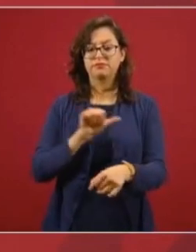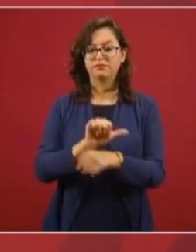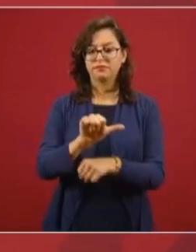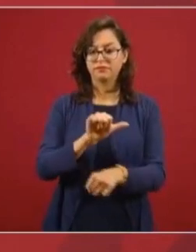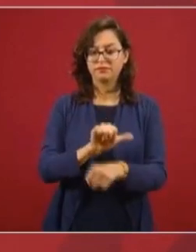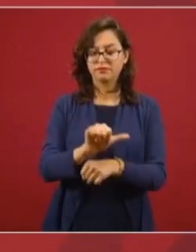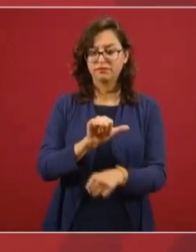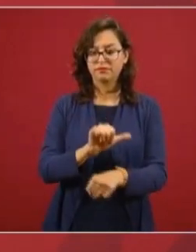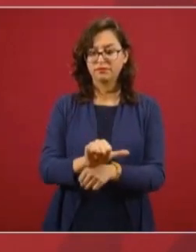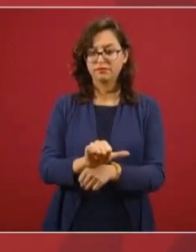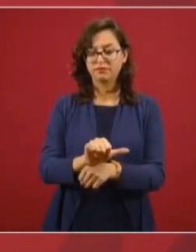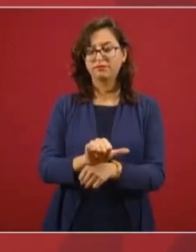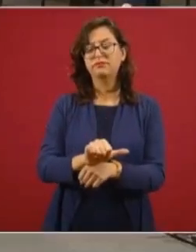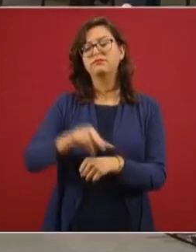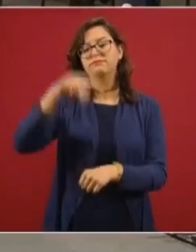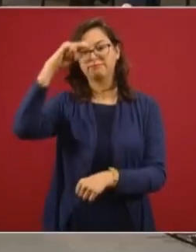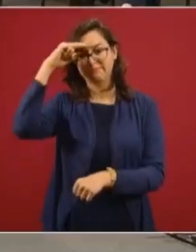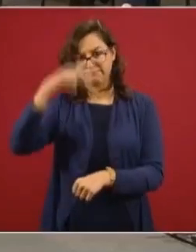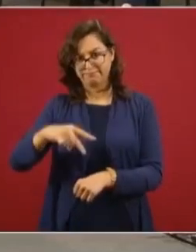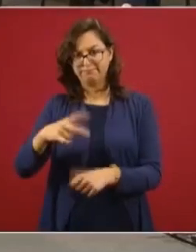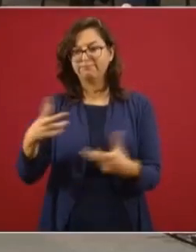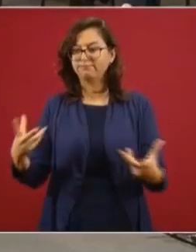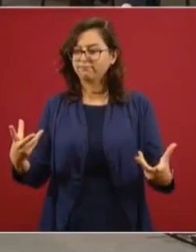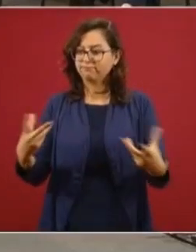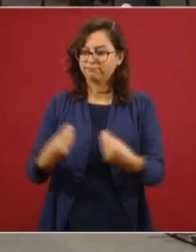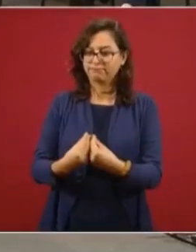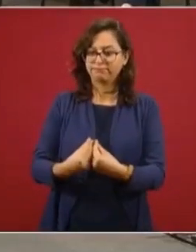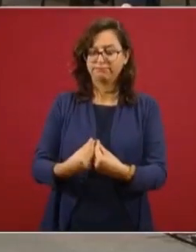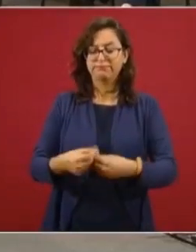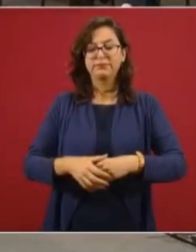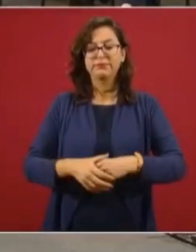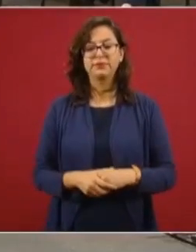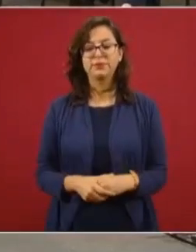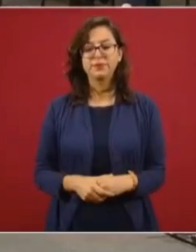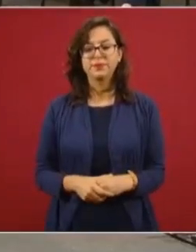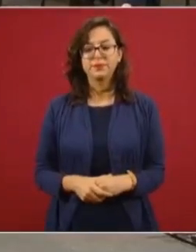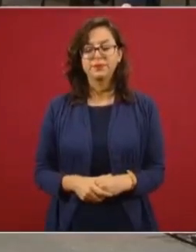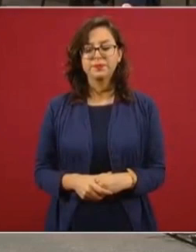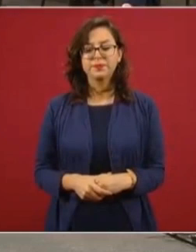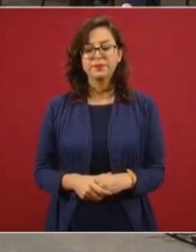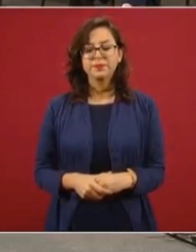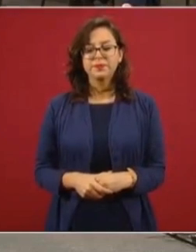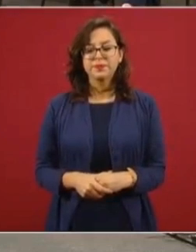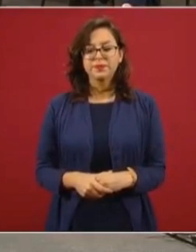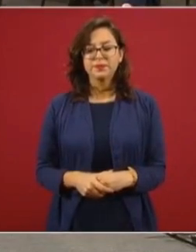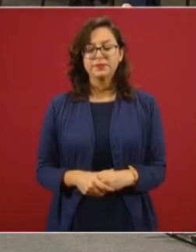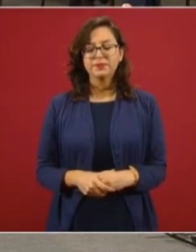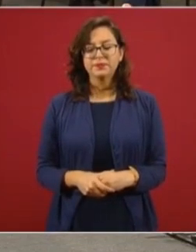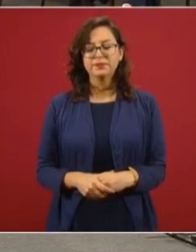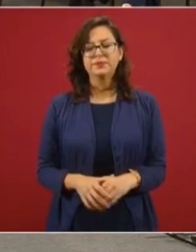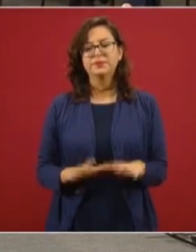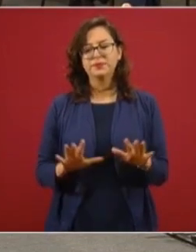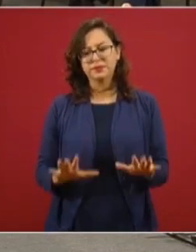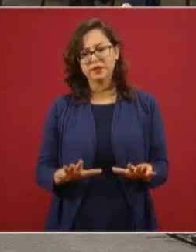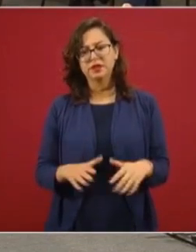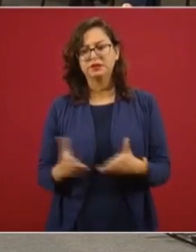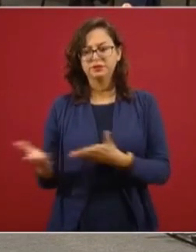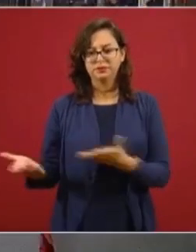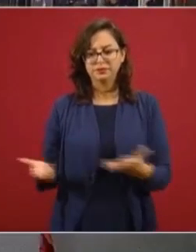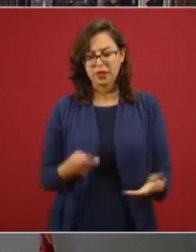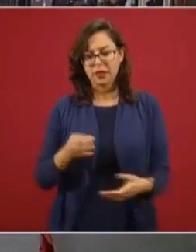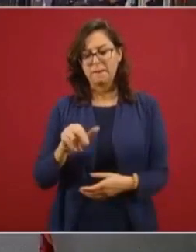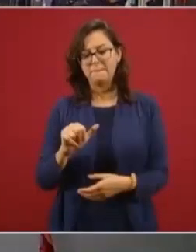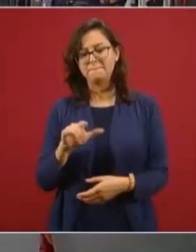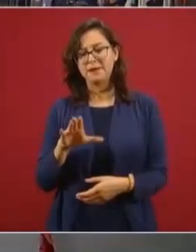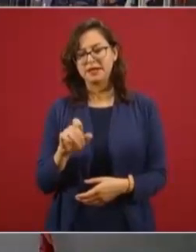y de México. Pero bueno, vamos a que Marcelo Ebrard